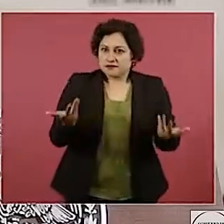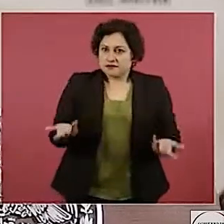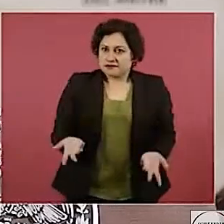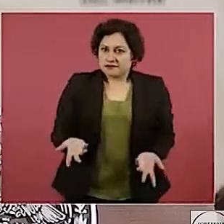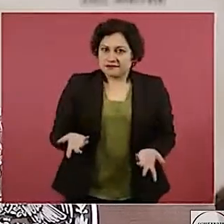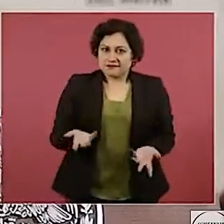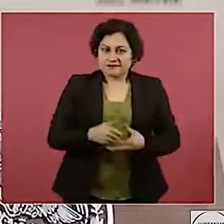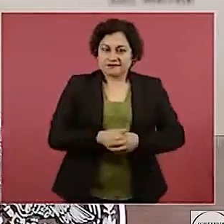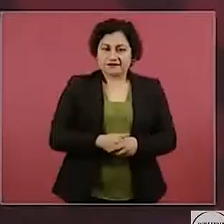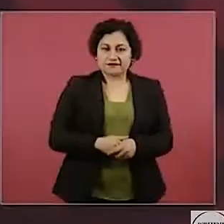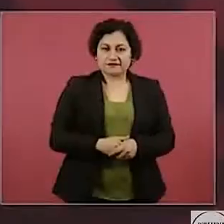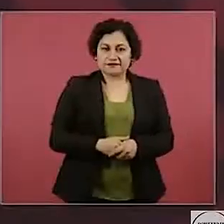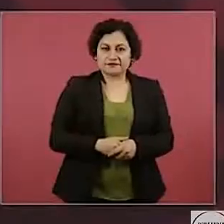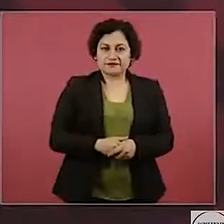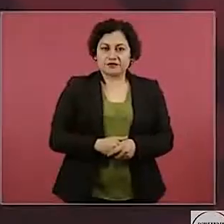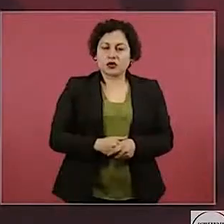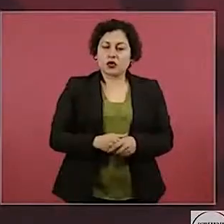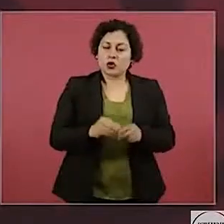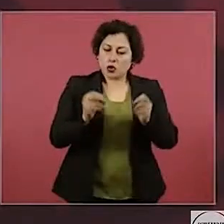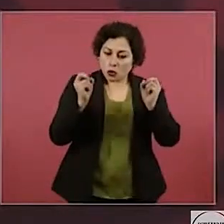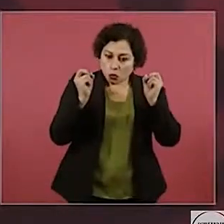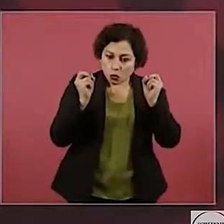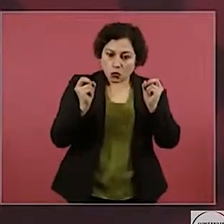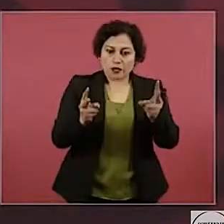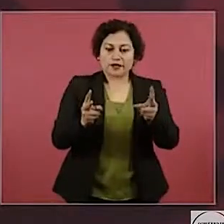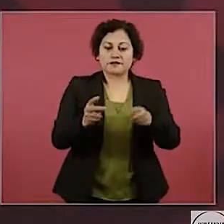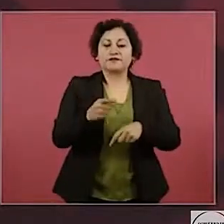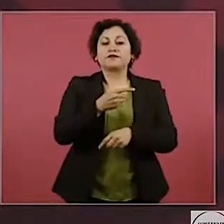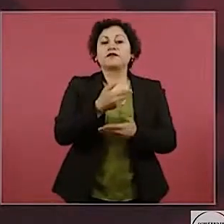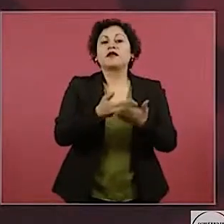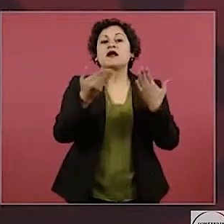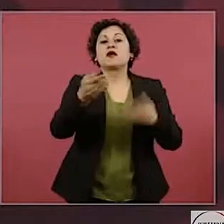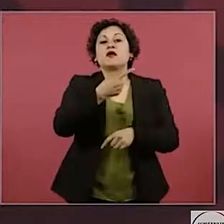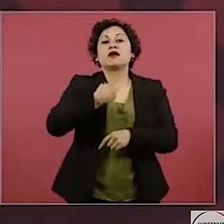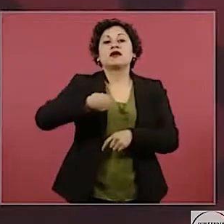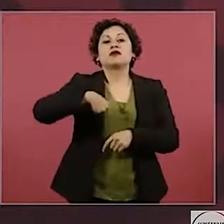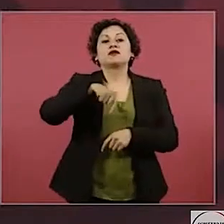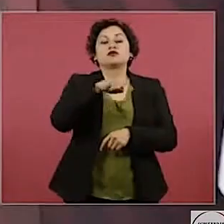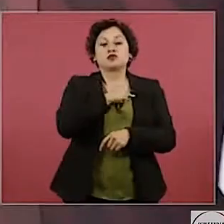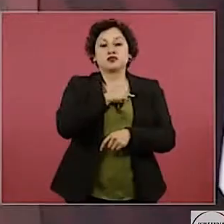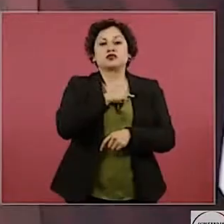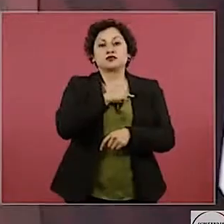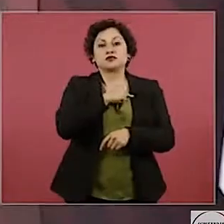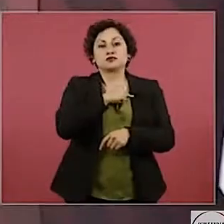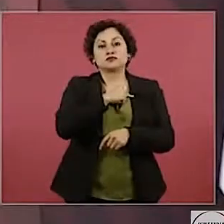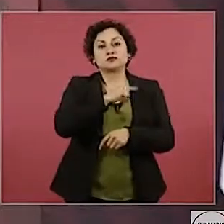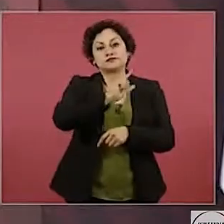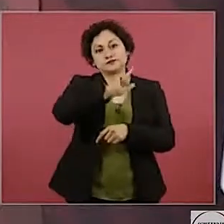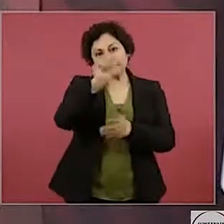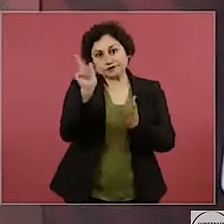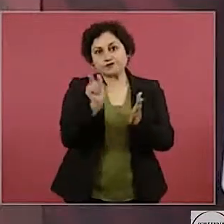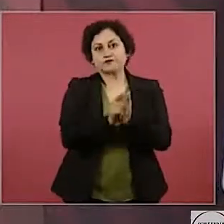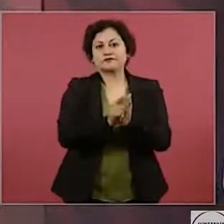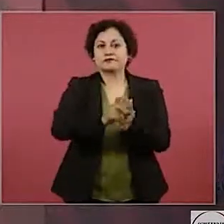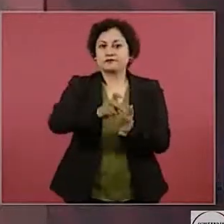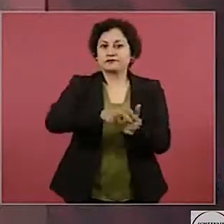Entonces, vamos con la reforma al artículo